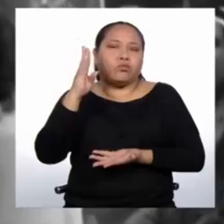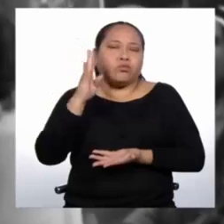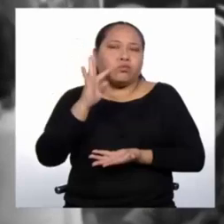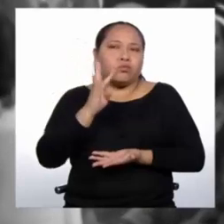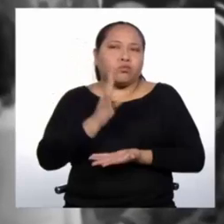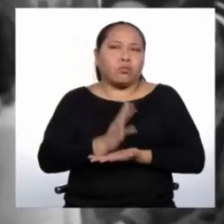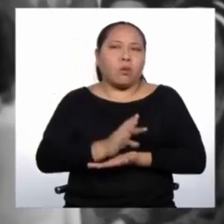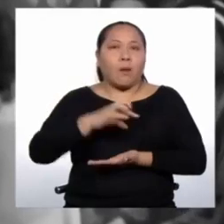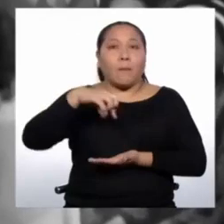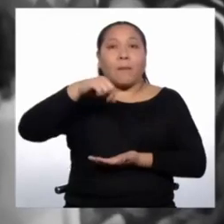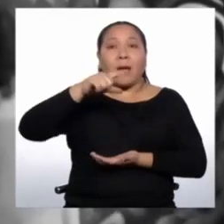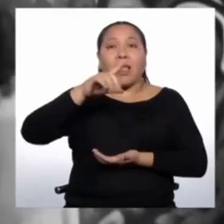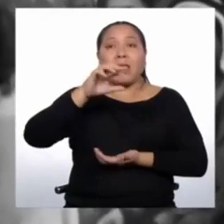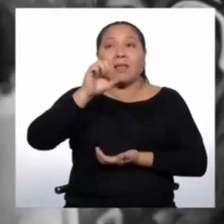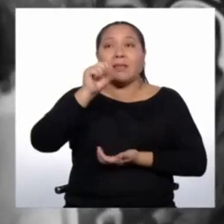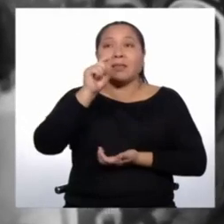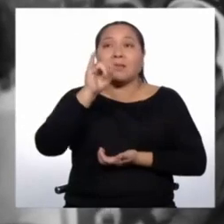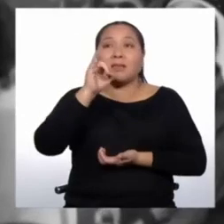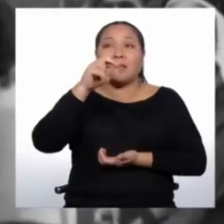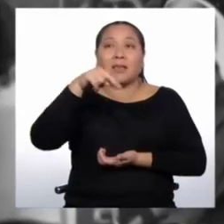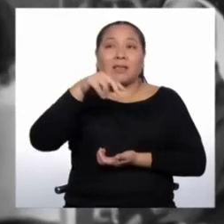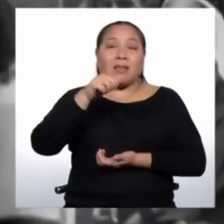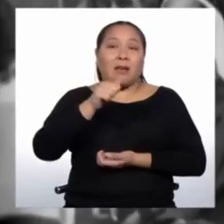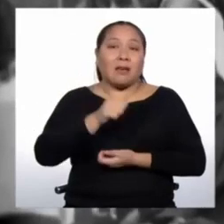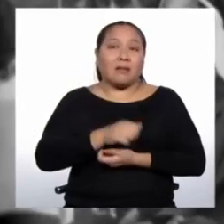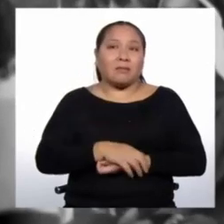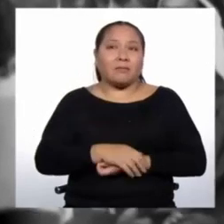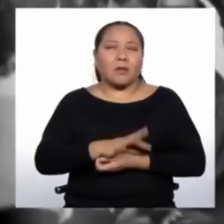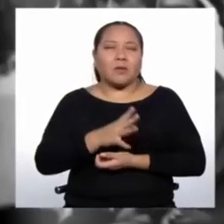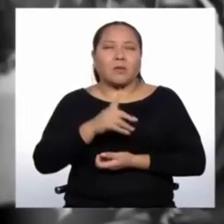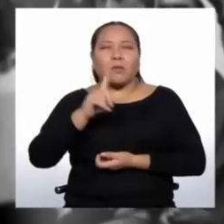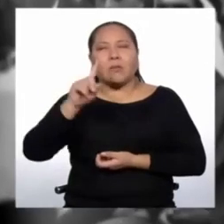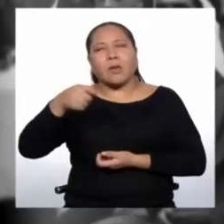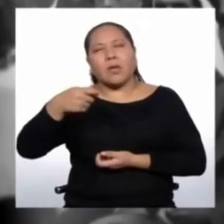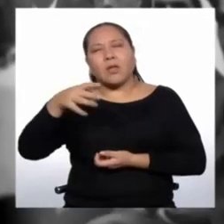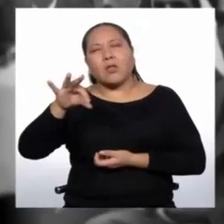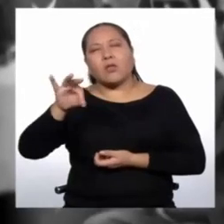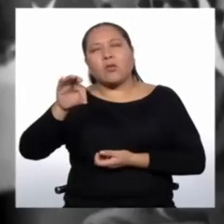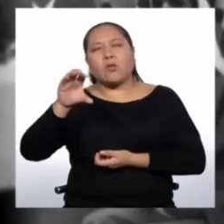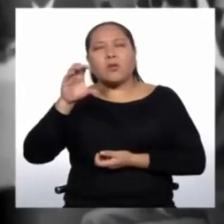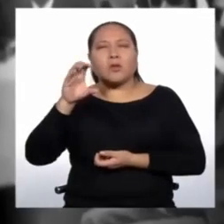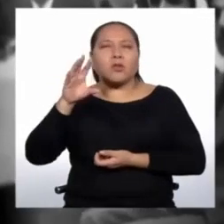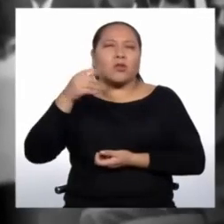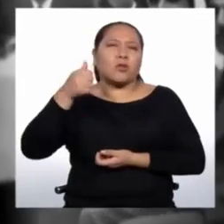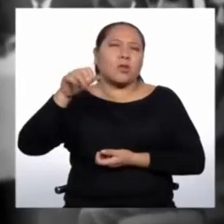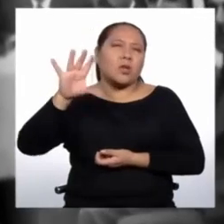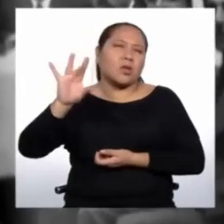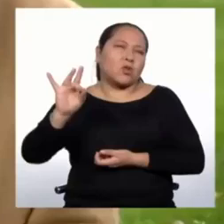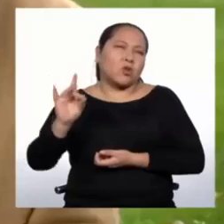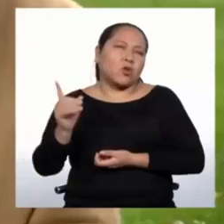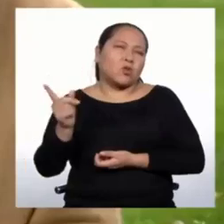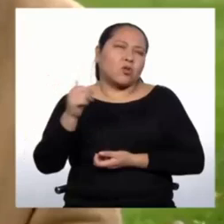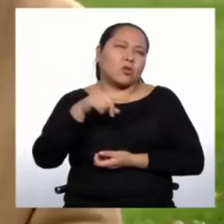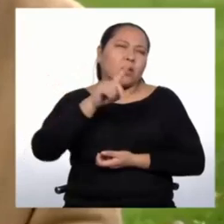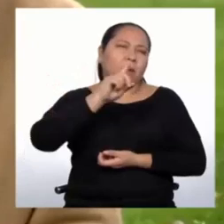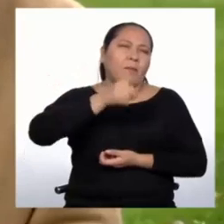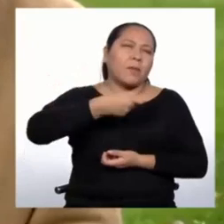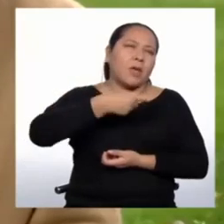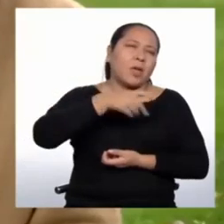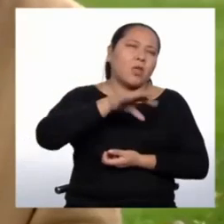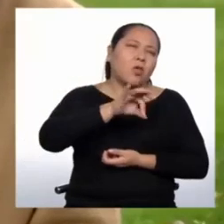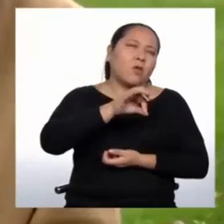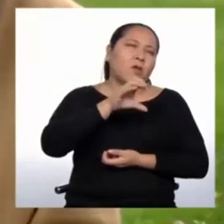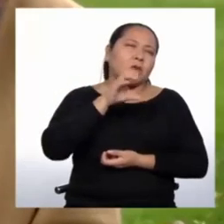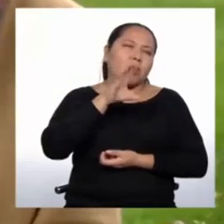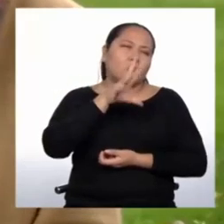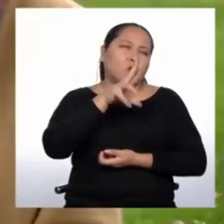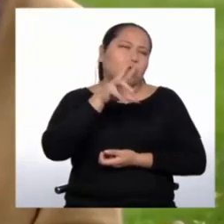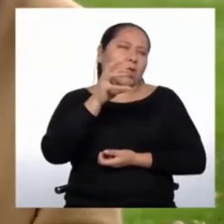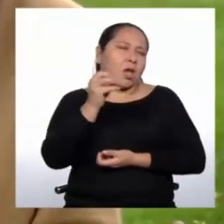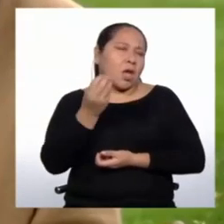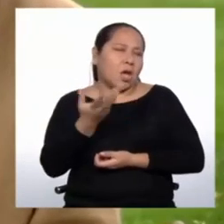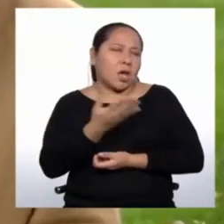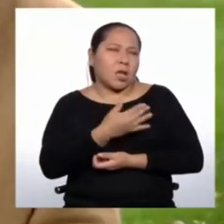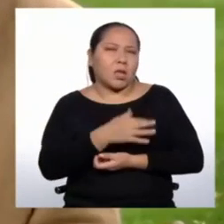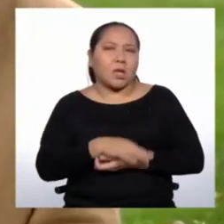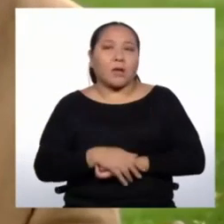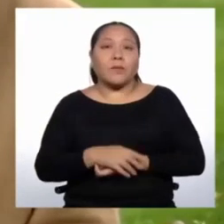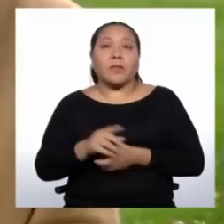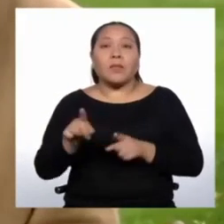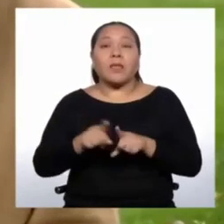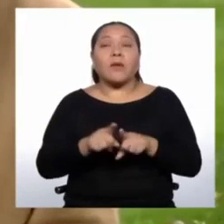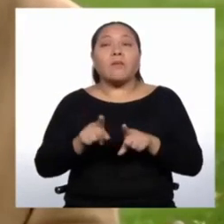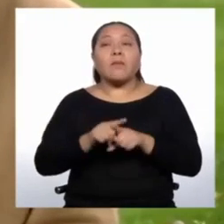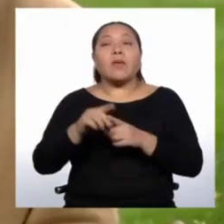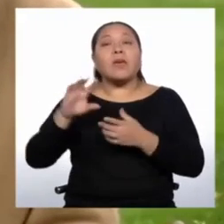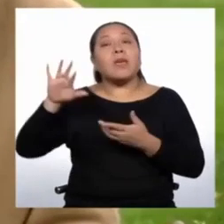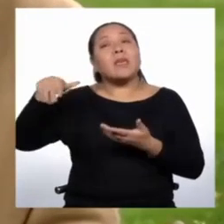palestinos en estos años, entre 1918 y años 30. También llega migración judía